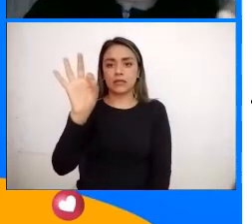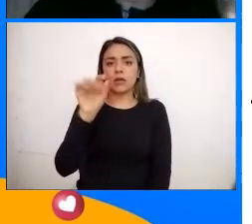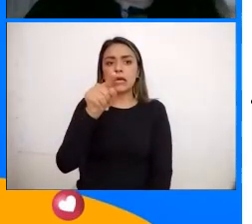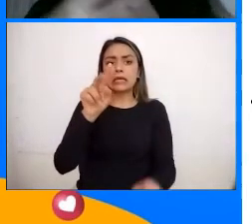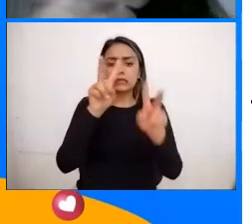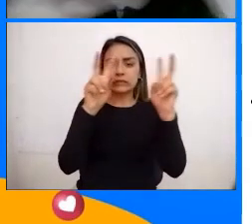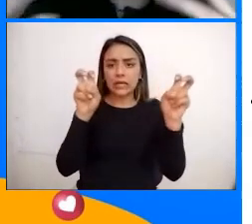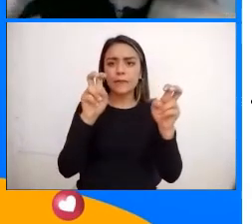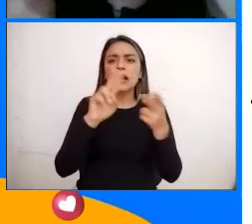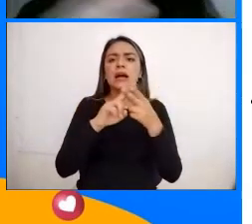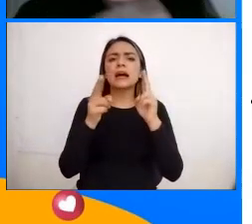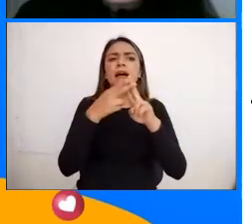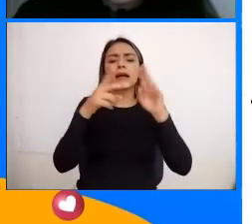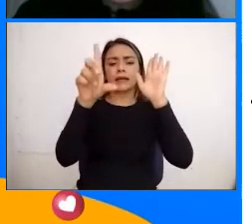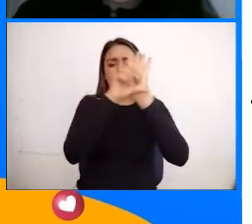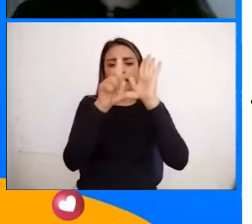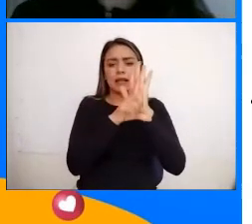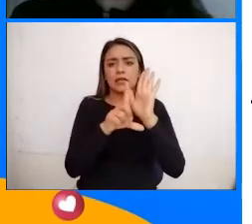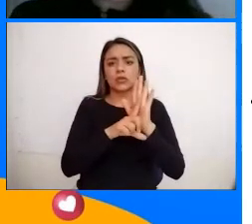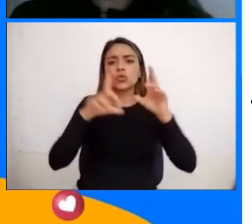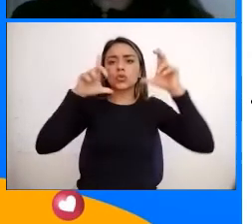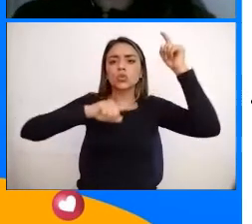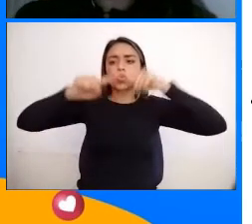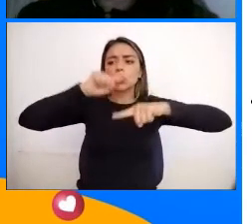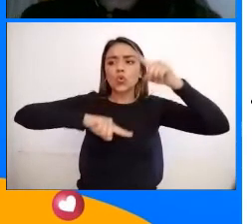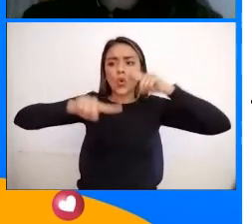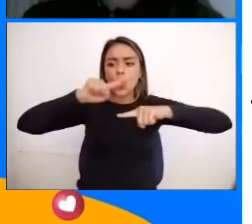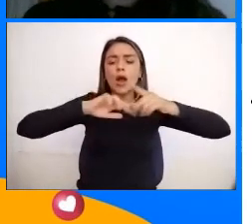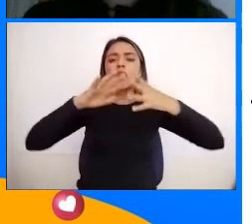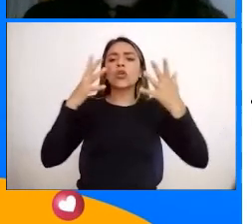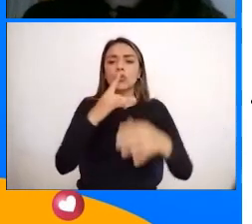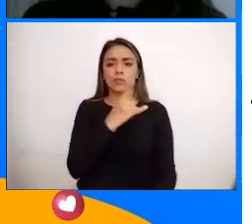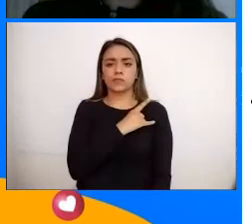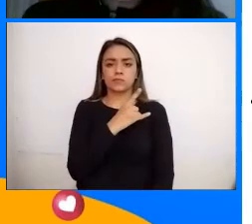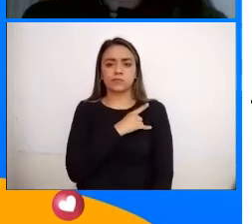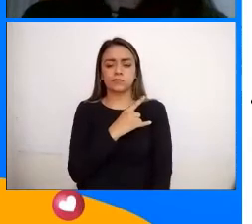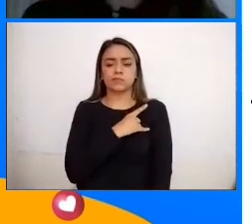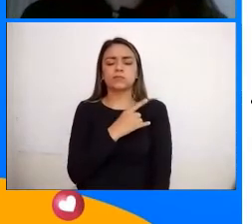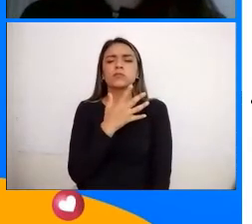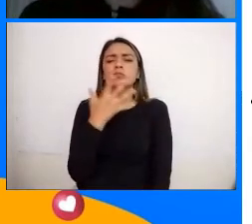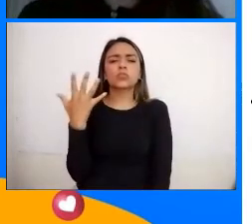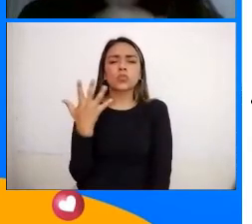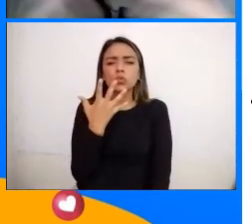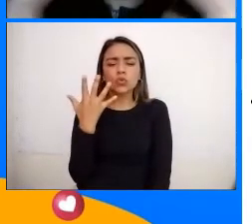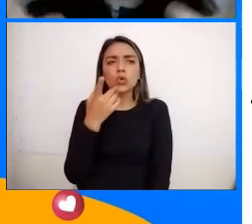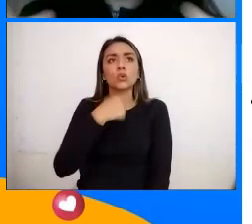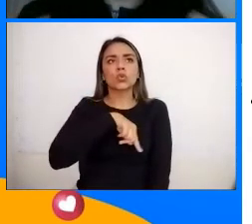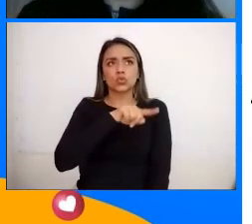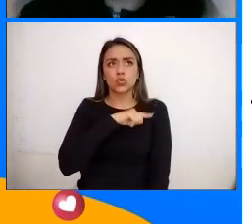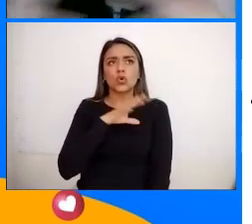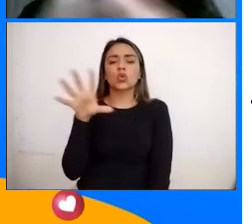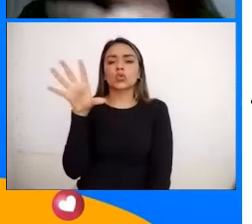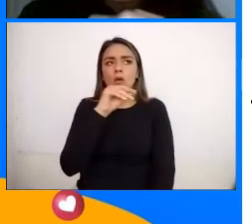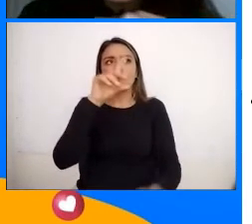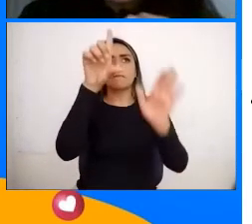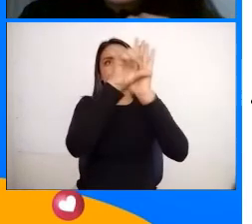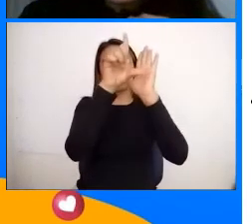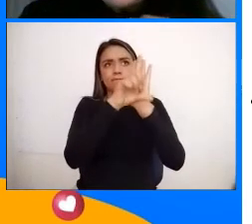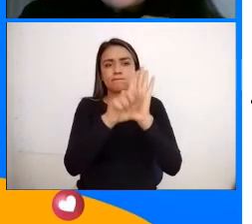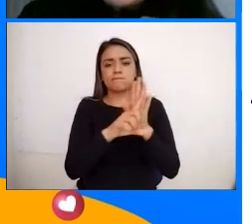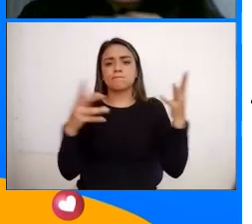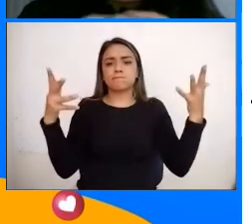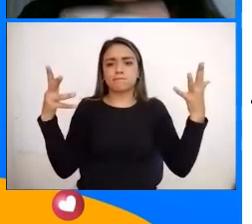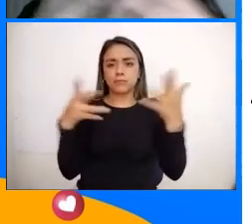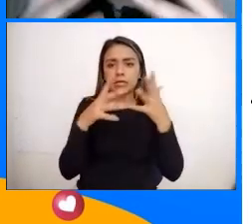Que se llama Legislación turística Que se da En la universidad En el cual Nosotros vemos Todas las leyes Concernientes al